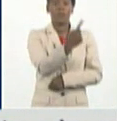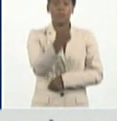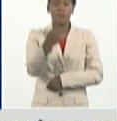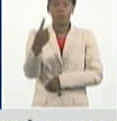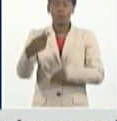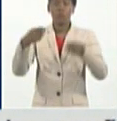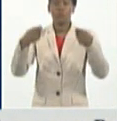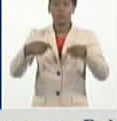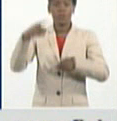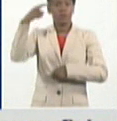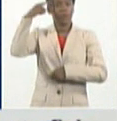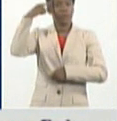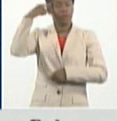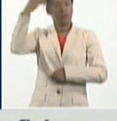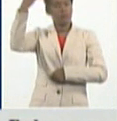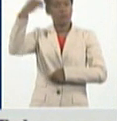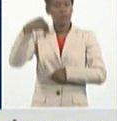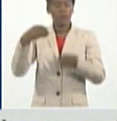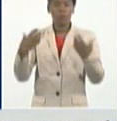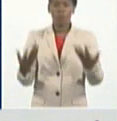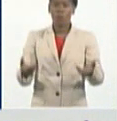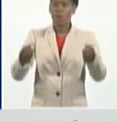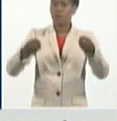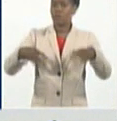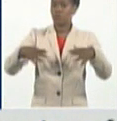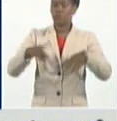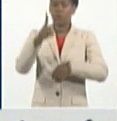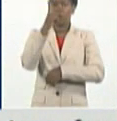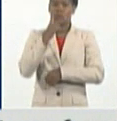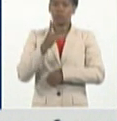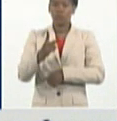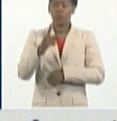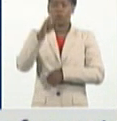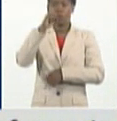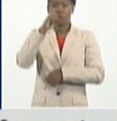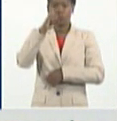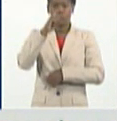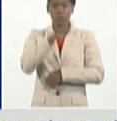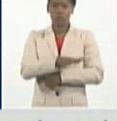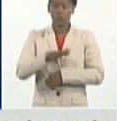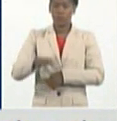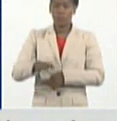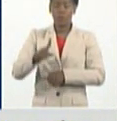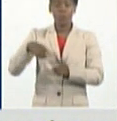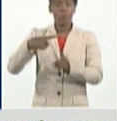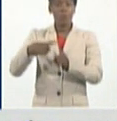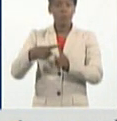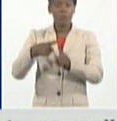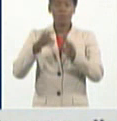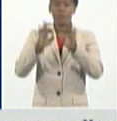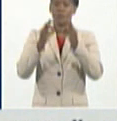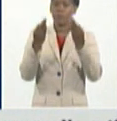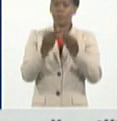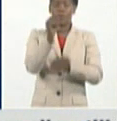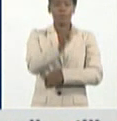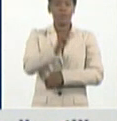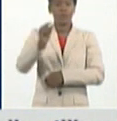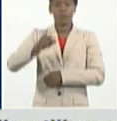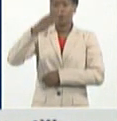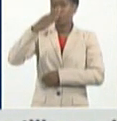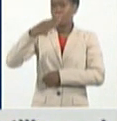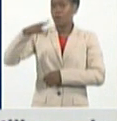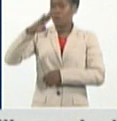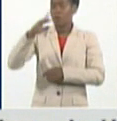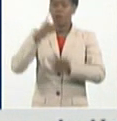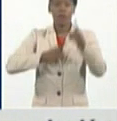y con un grupo de personas que son los niños, que son las personas enfermas, que están en sus casas, que no salen